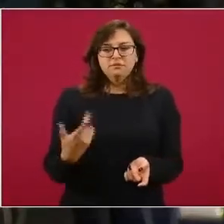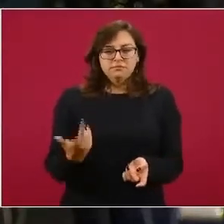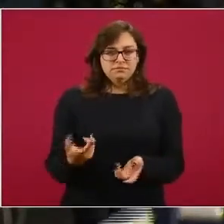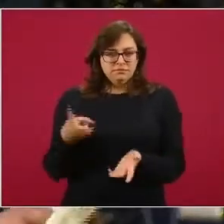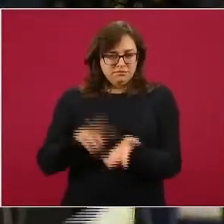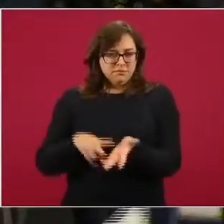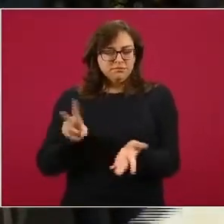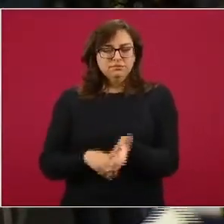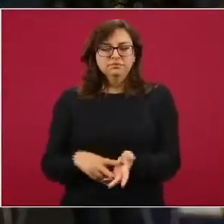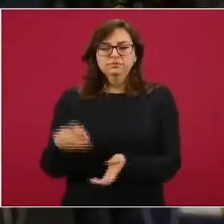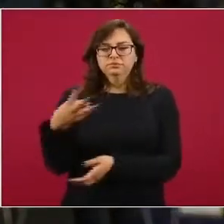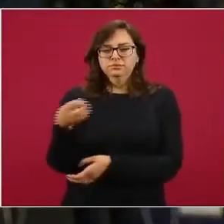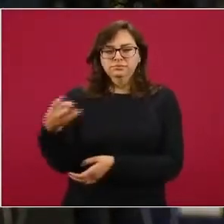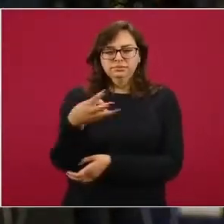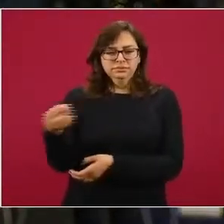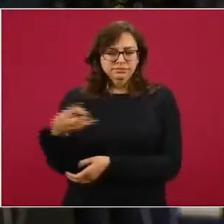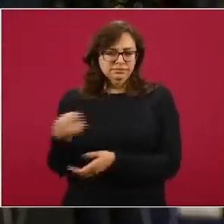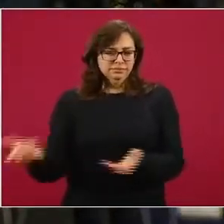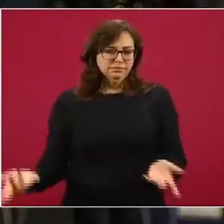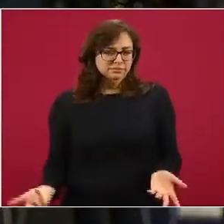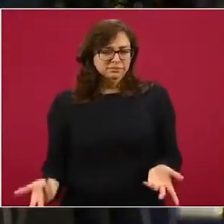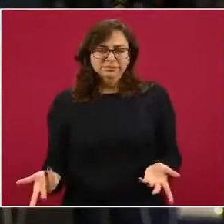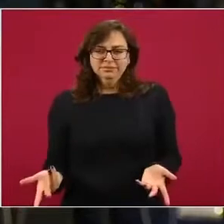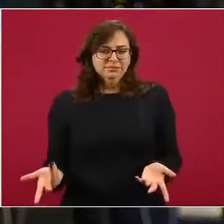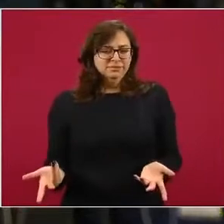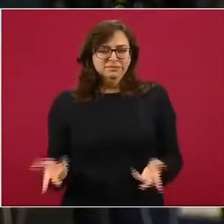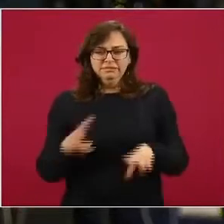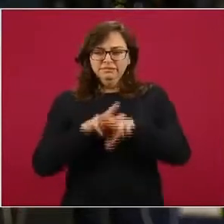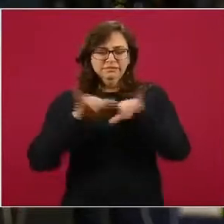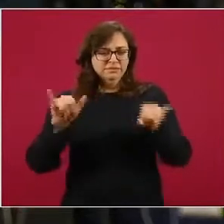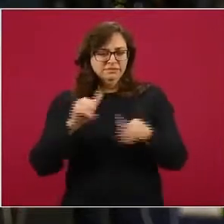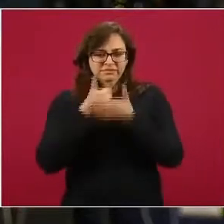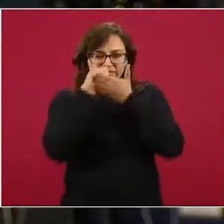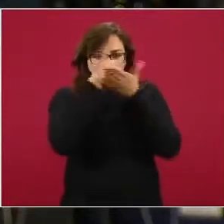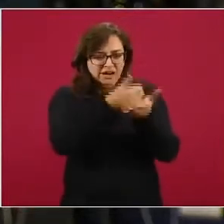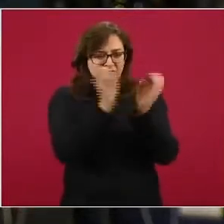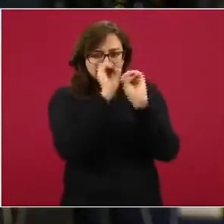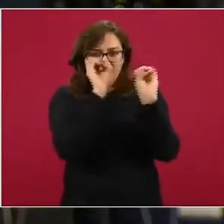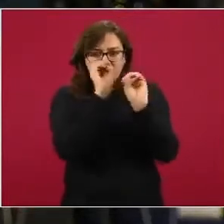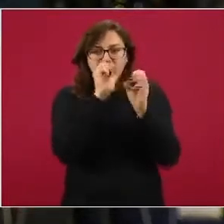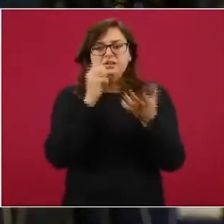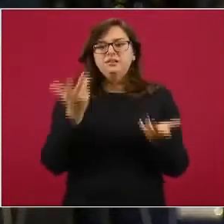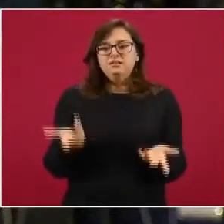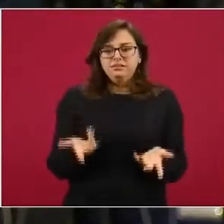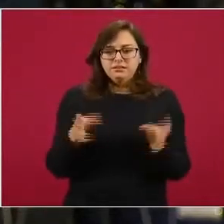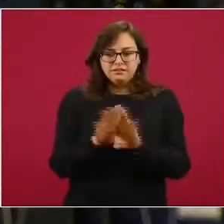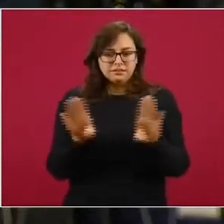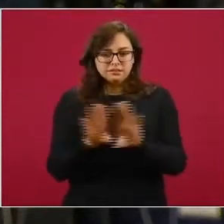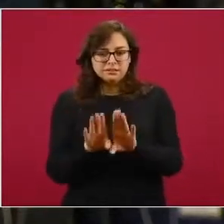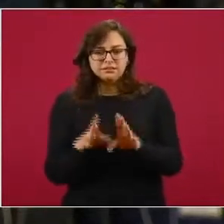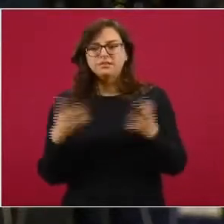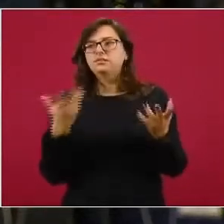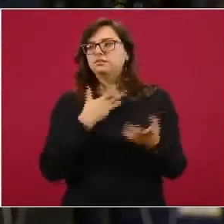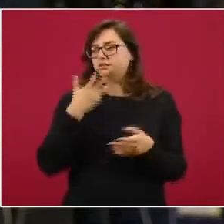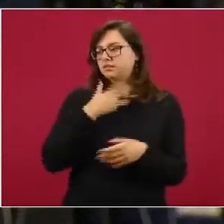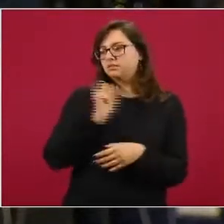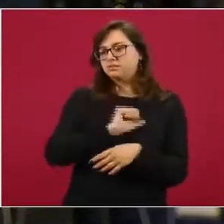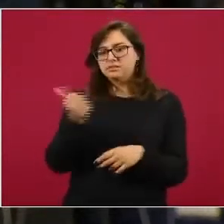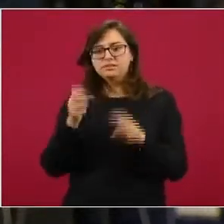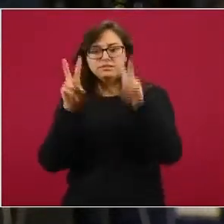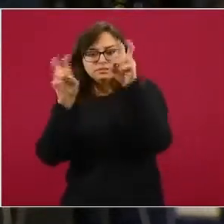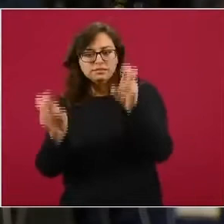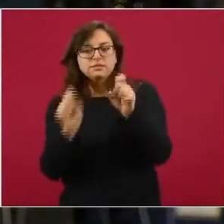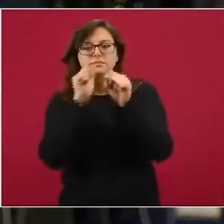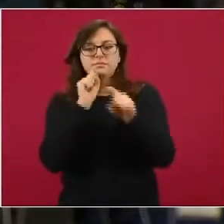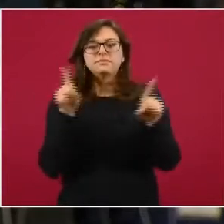es decir, ni siquiera en el renglón de la ayuda económica a la población se cumple. Hay otra arista, se